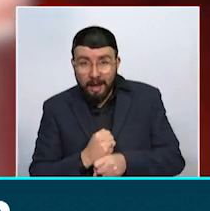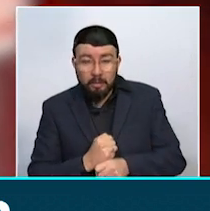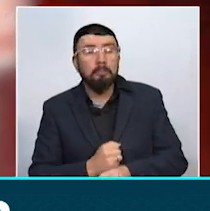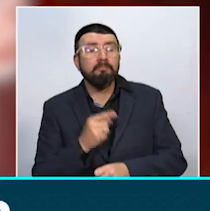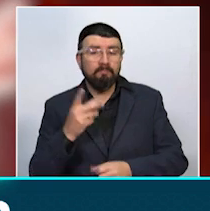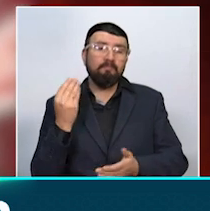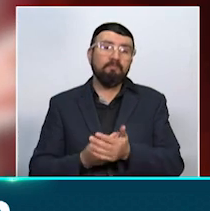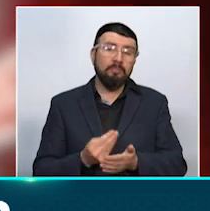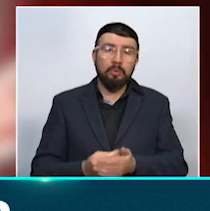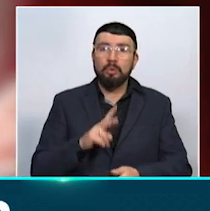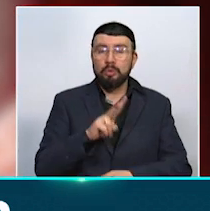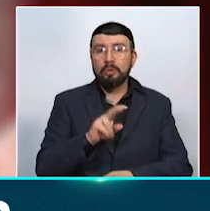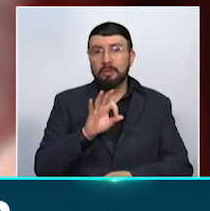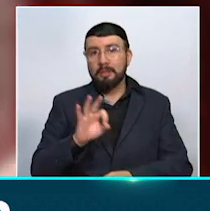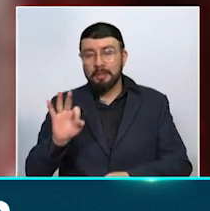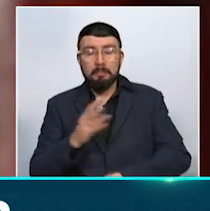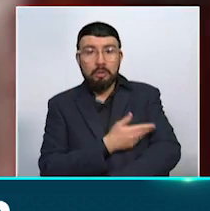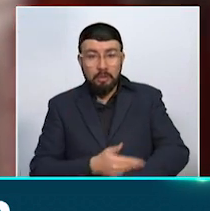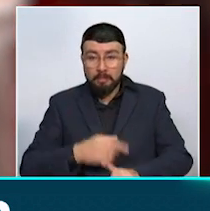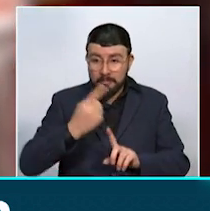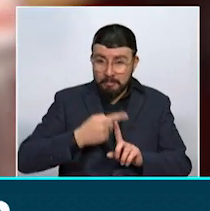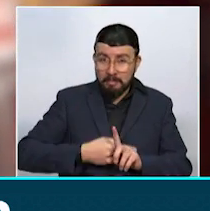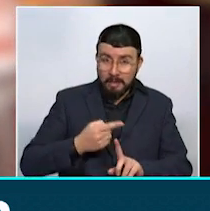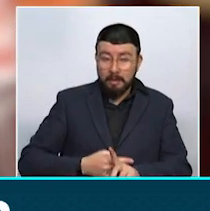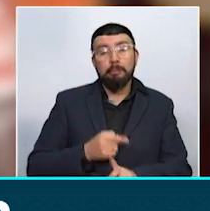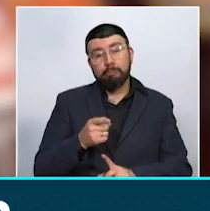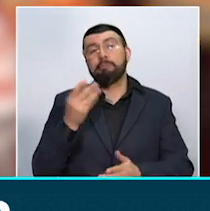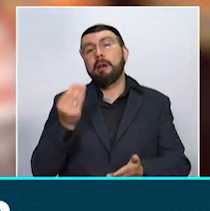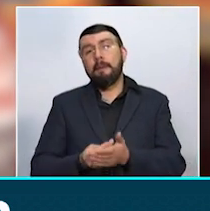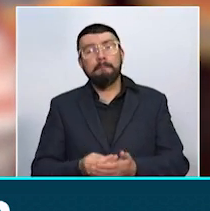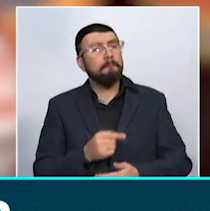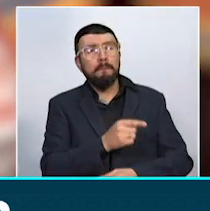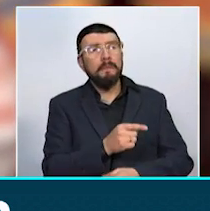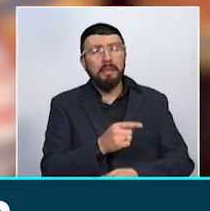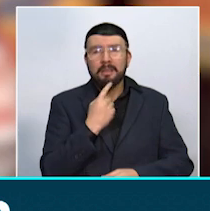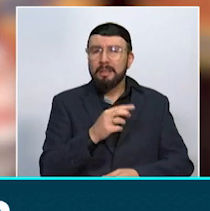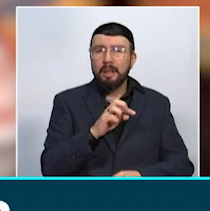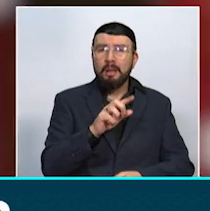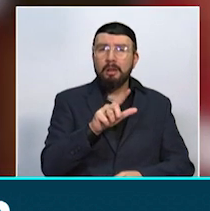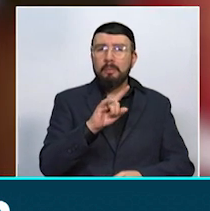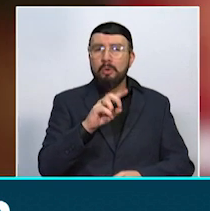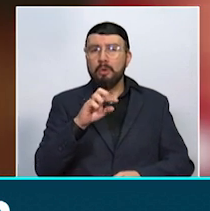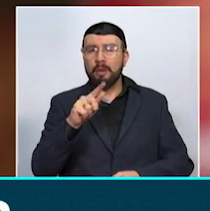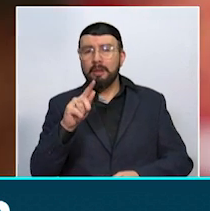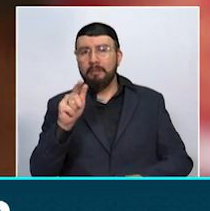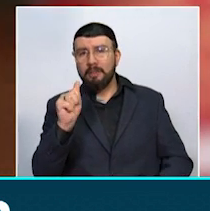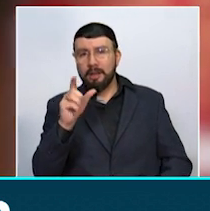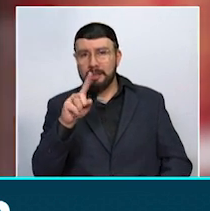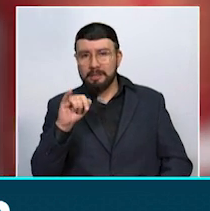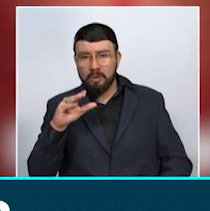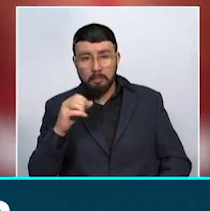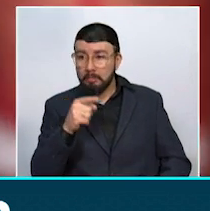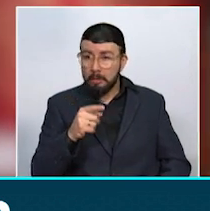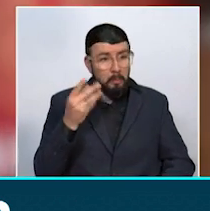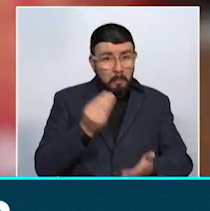233,3 millones de pesos mensuales. Para FENAL Tiendas, por ejemplo, el plurifásico tendrá un efecto tanto para quienes no declaren